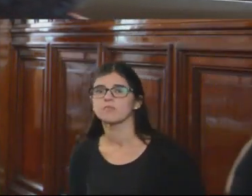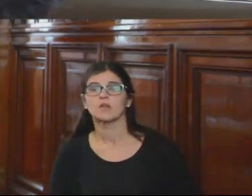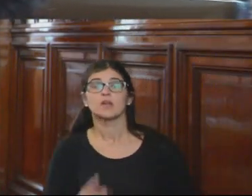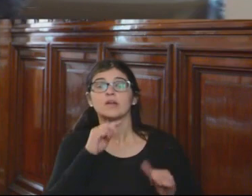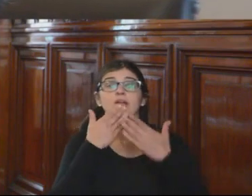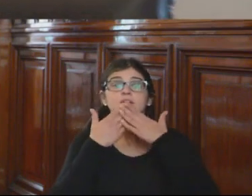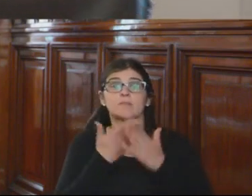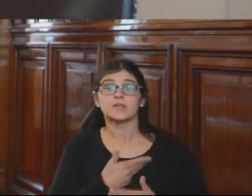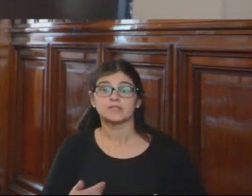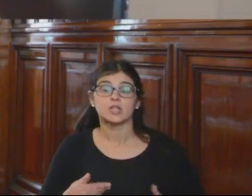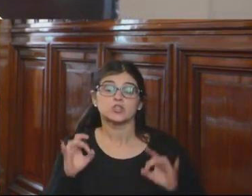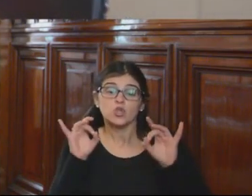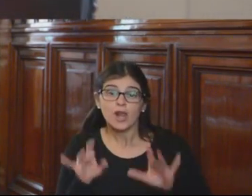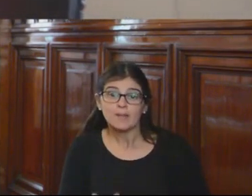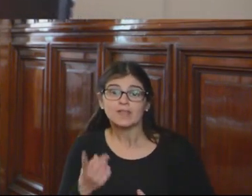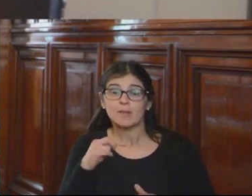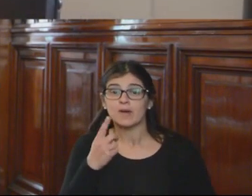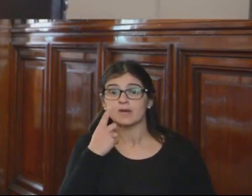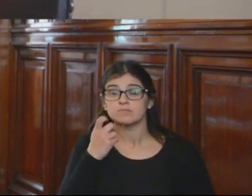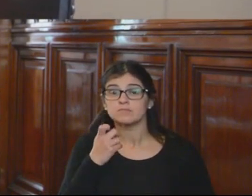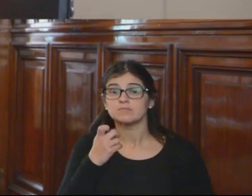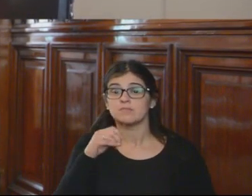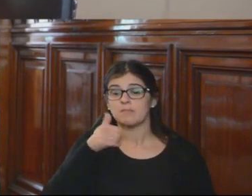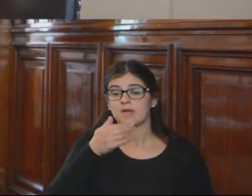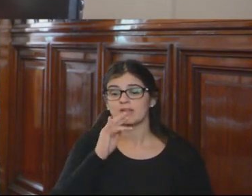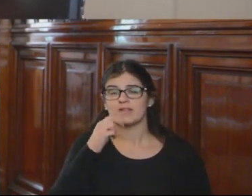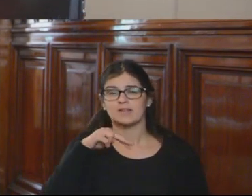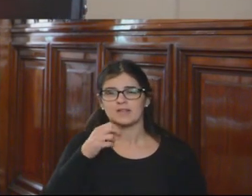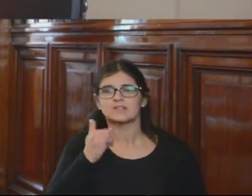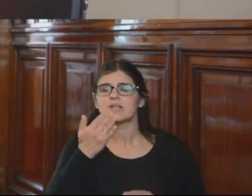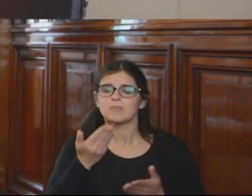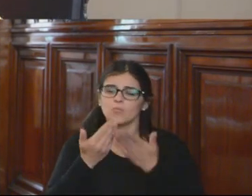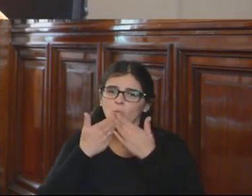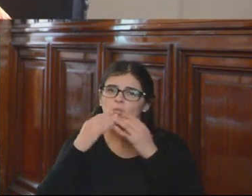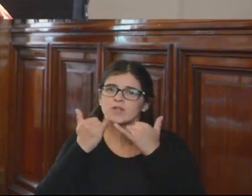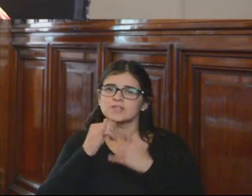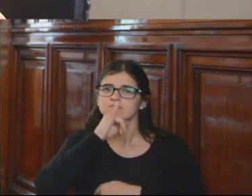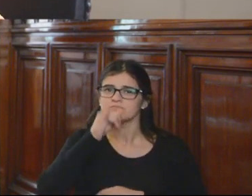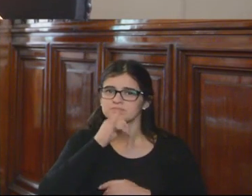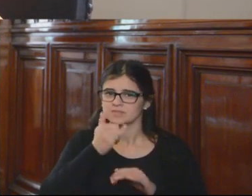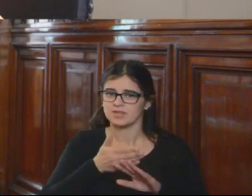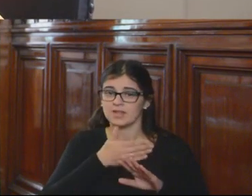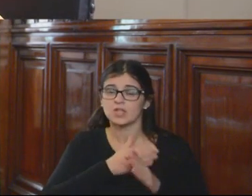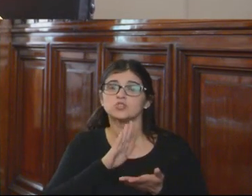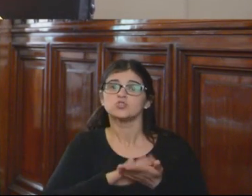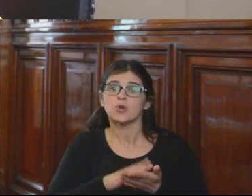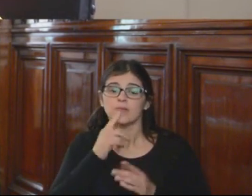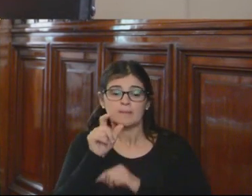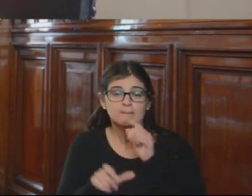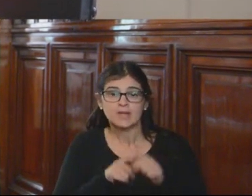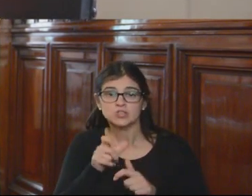Presidente. Solamente para ir en la misma línea de las preguntas formuladas por el relator sobre las personas